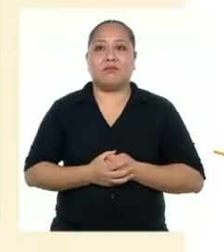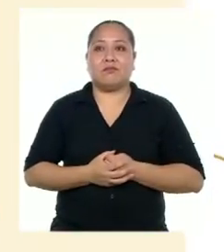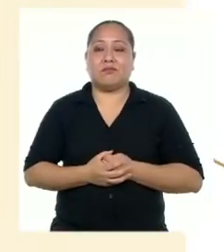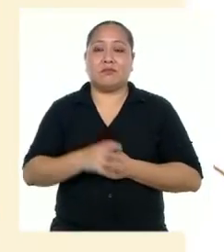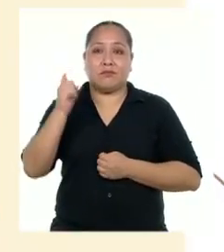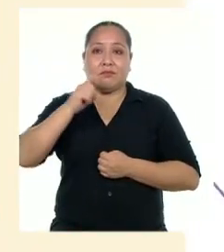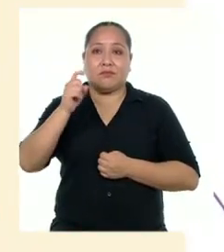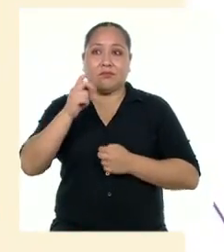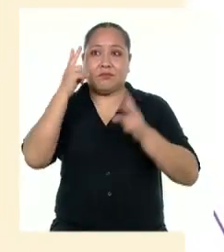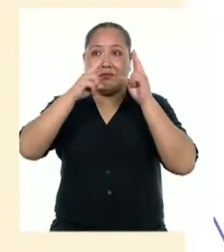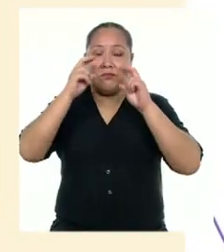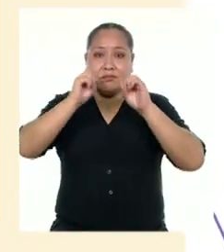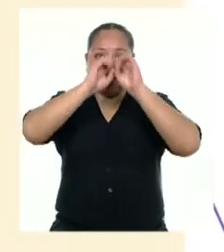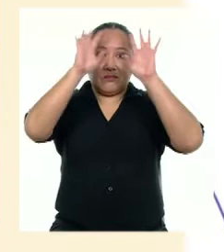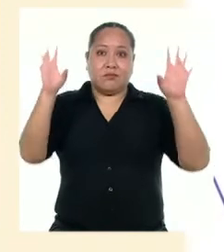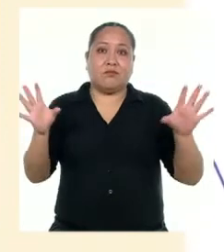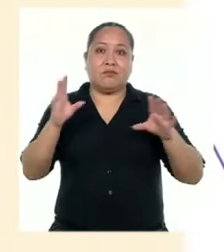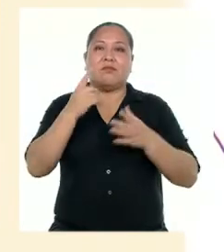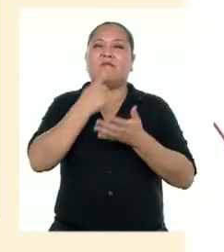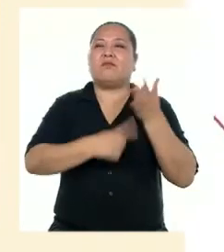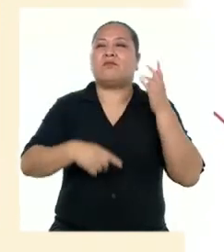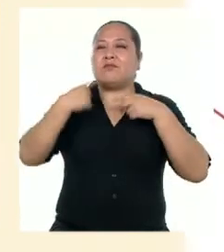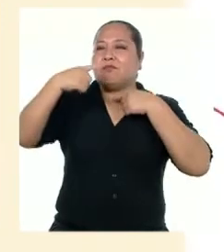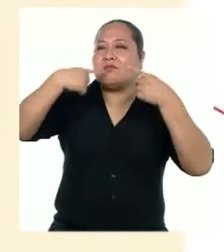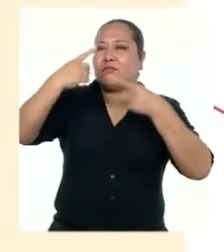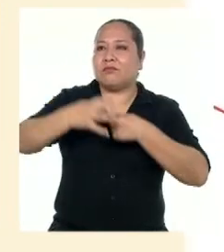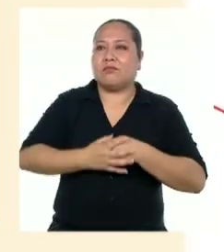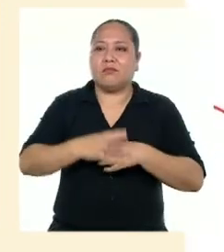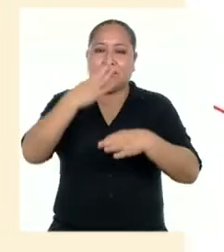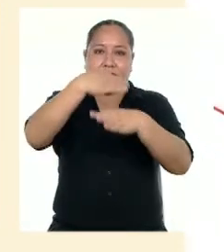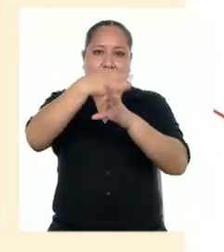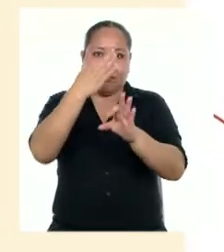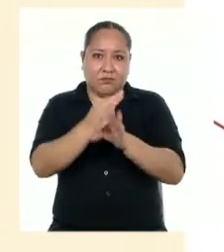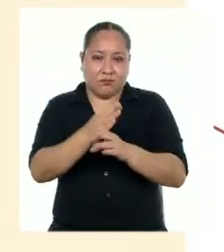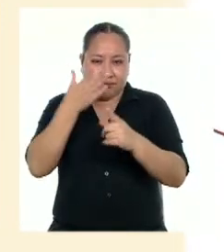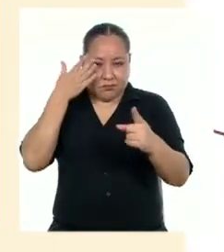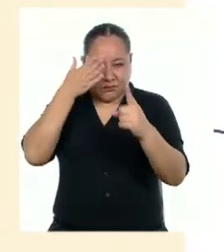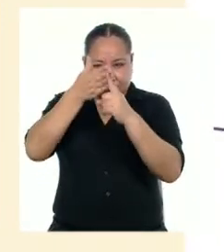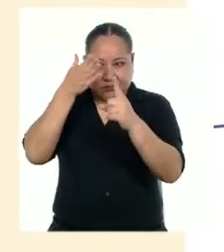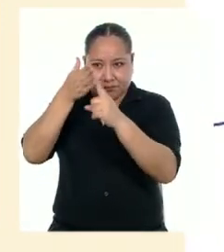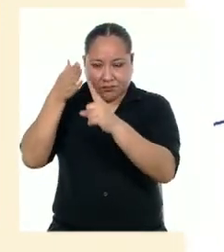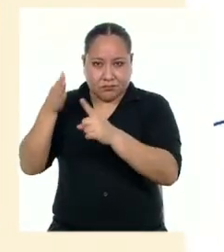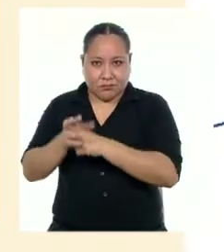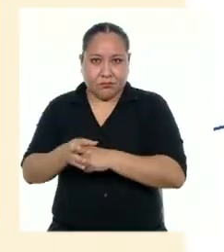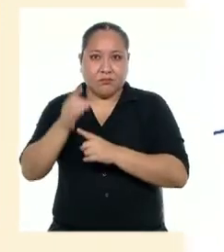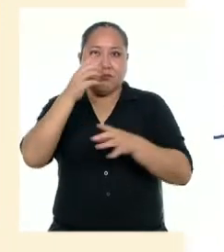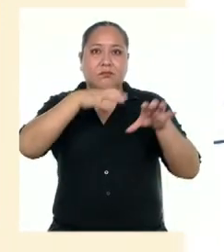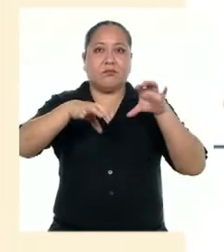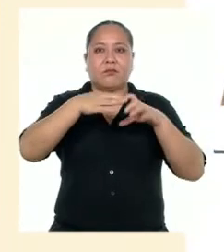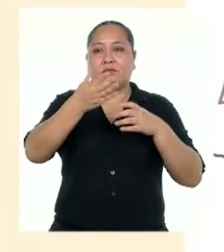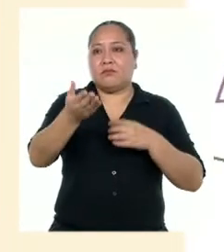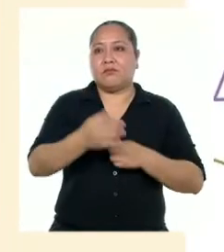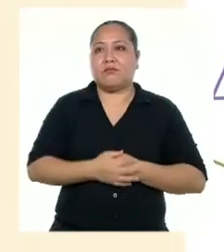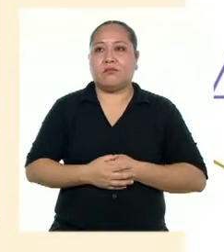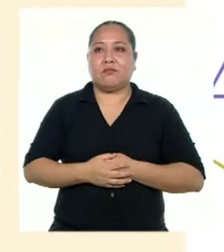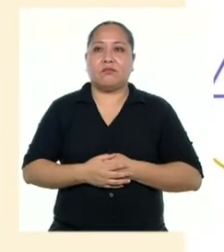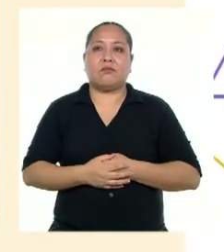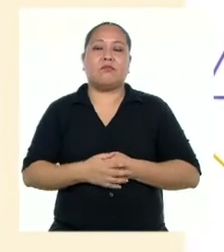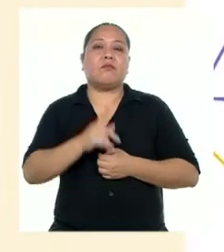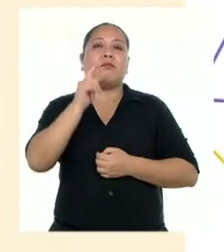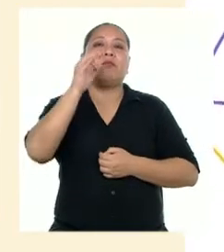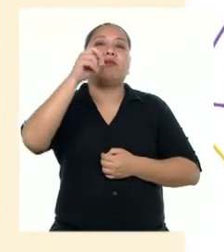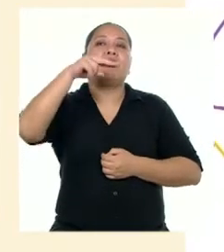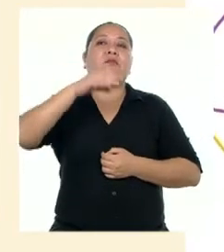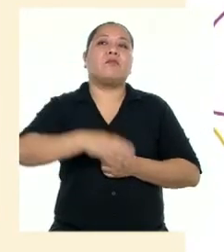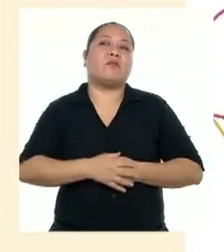Debemos tener claro lo que vamos a narrar, la forma y enfoque con el que vamos a narrar, el tono